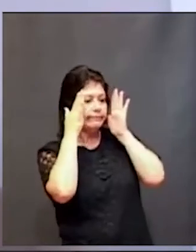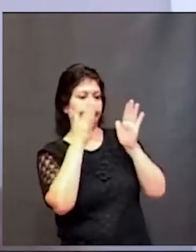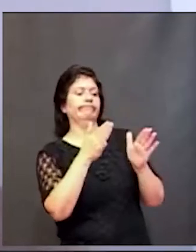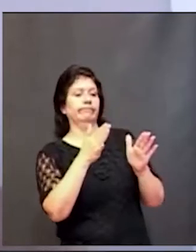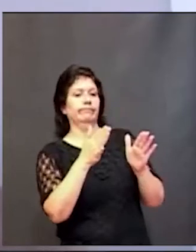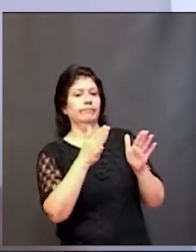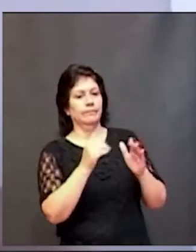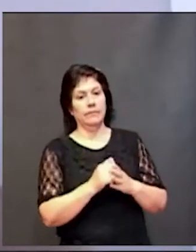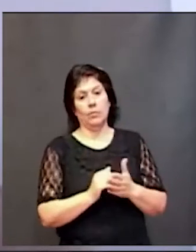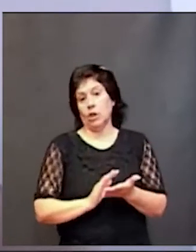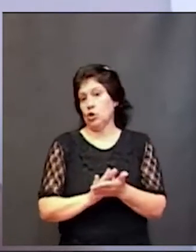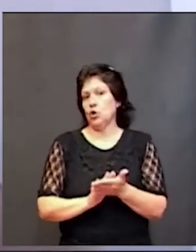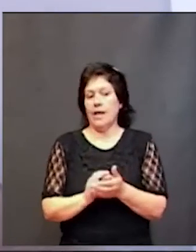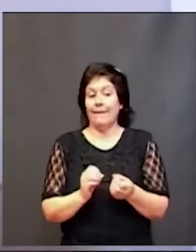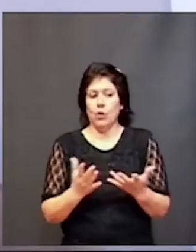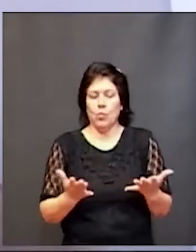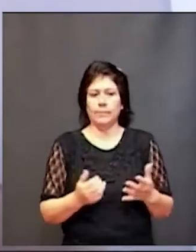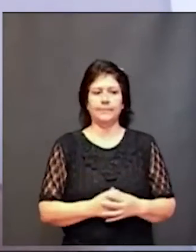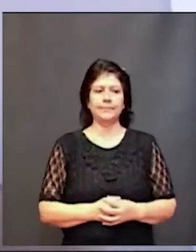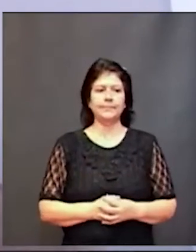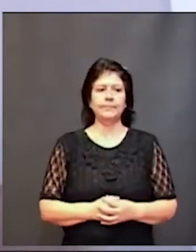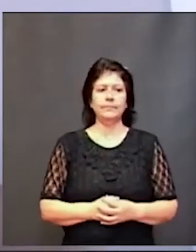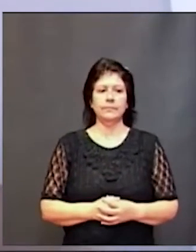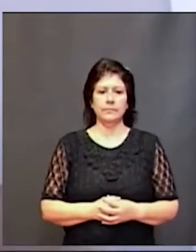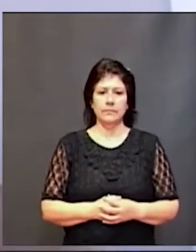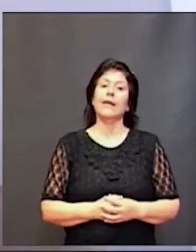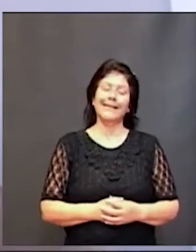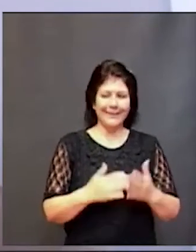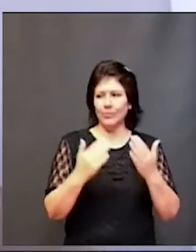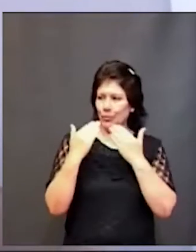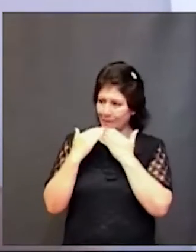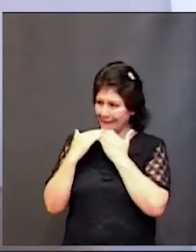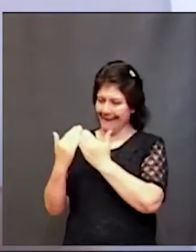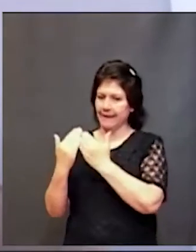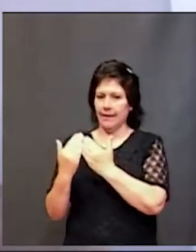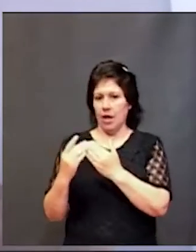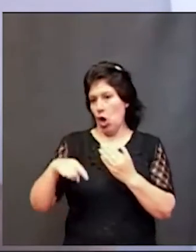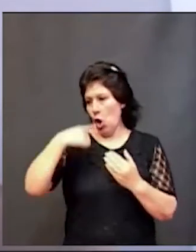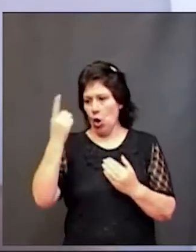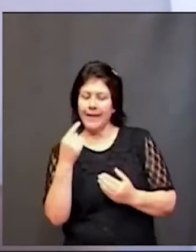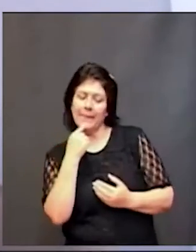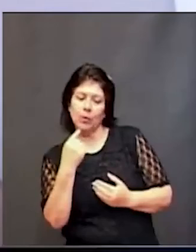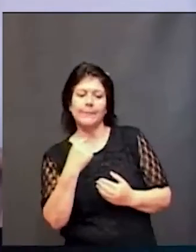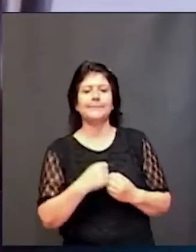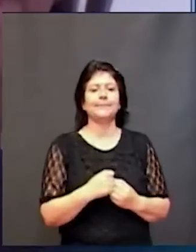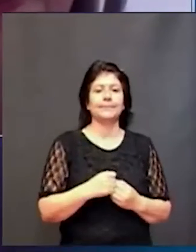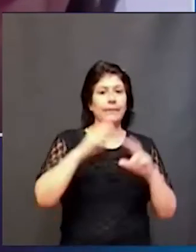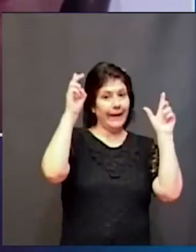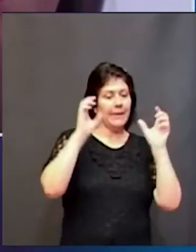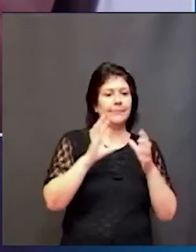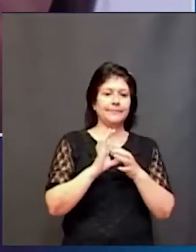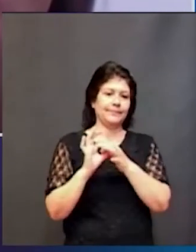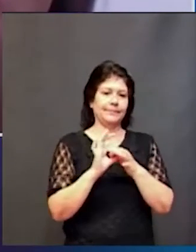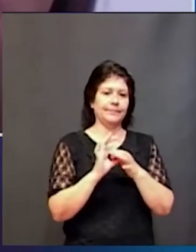intervención eso una pregunta más que está relacionada un niño